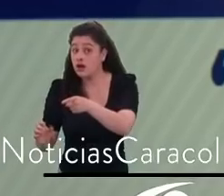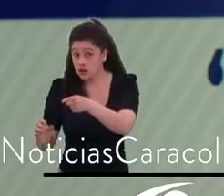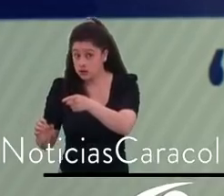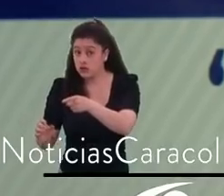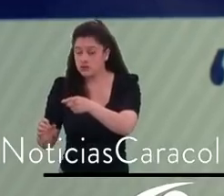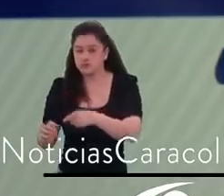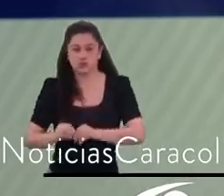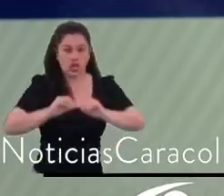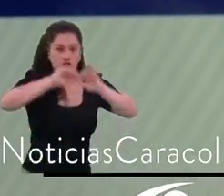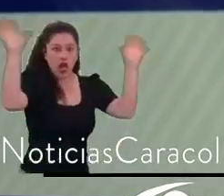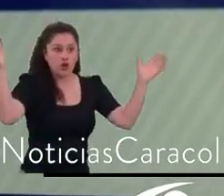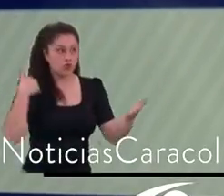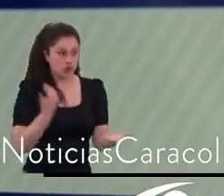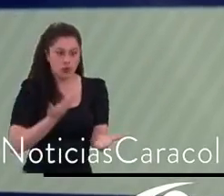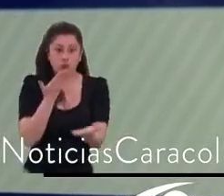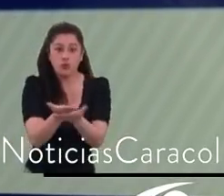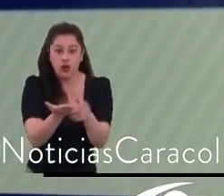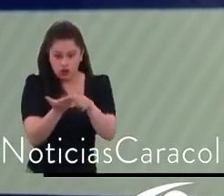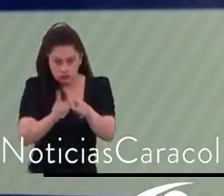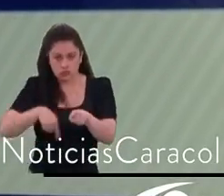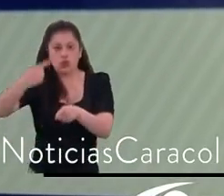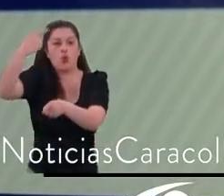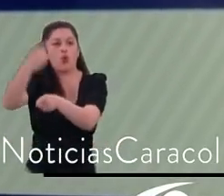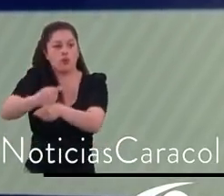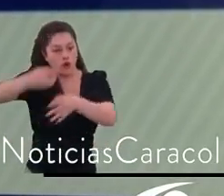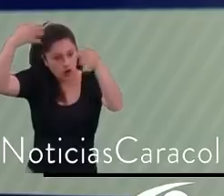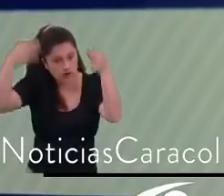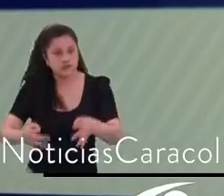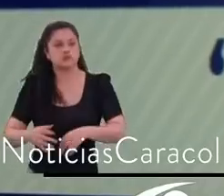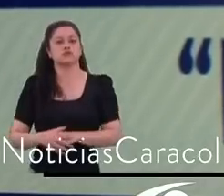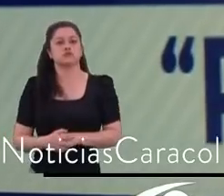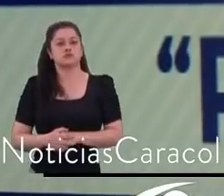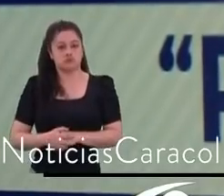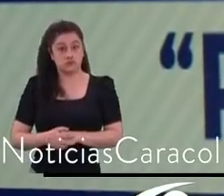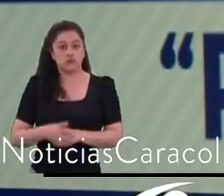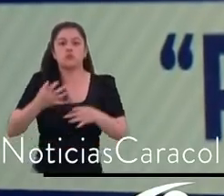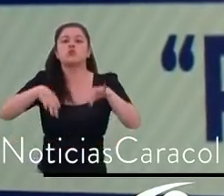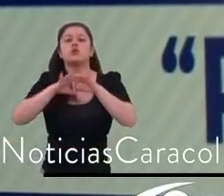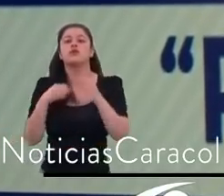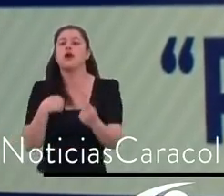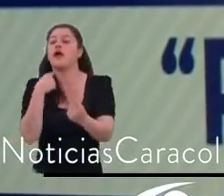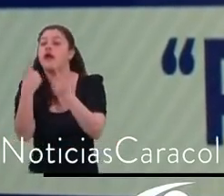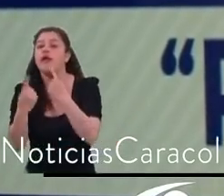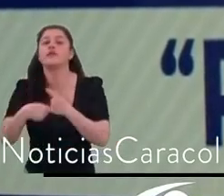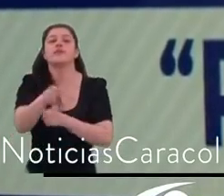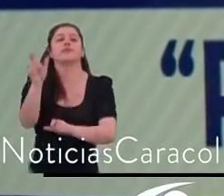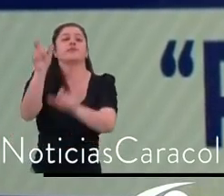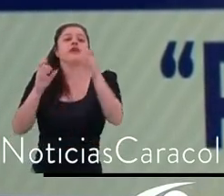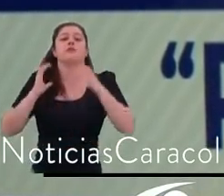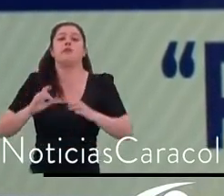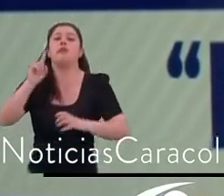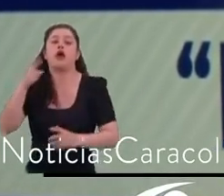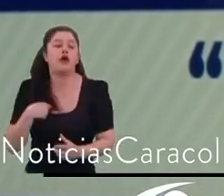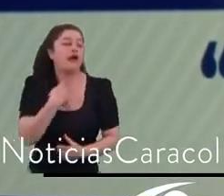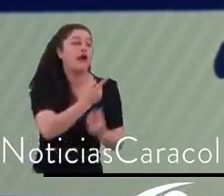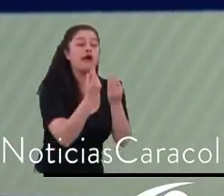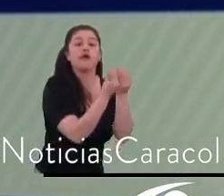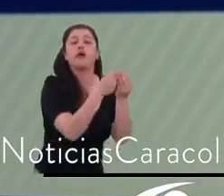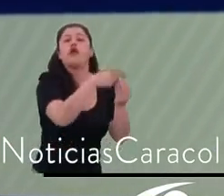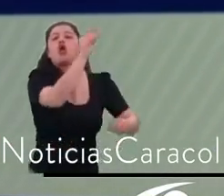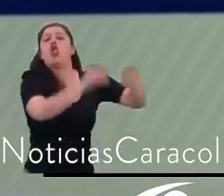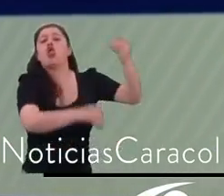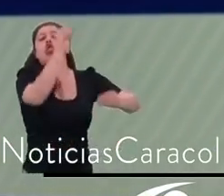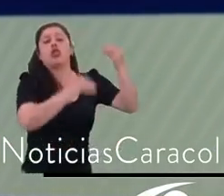la decisión la tomaran ellos y si querían hacer cambios y mejores lo hicieran. Se dedicaron a pelear y no tomaron una decisión. Bogotá no se va a quedar en peleas de